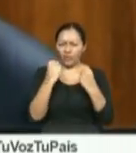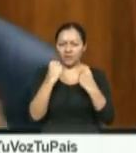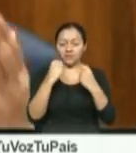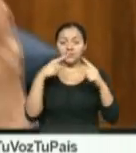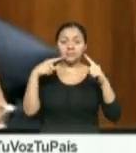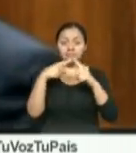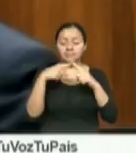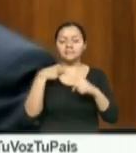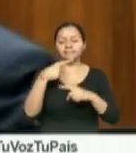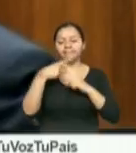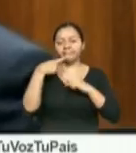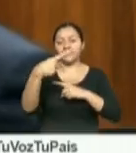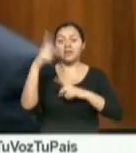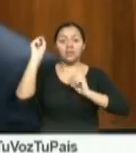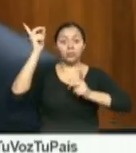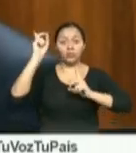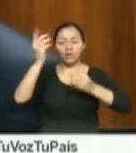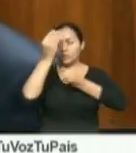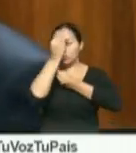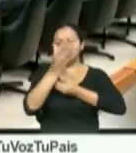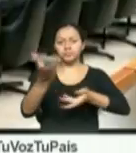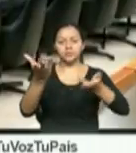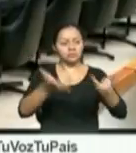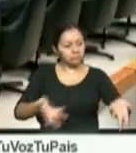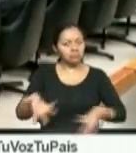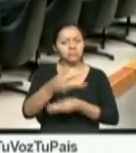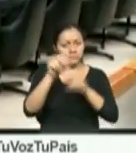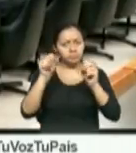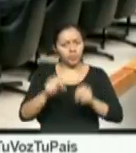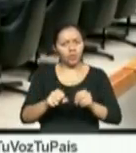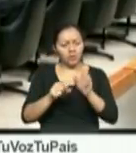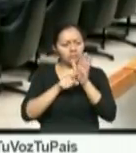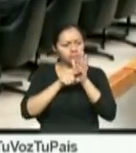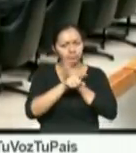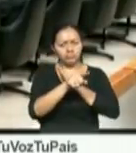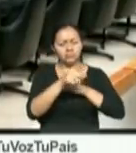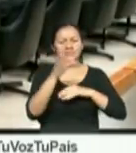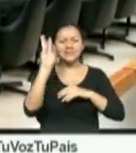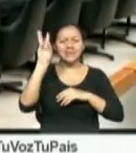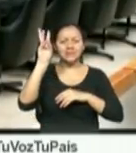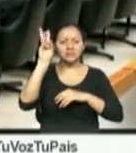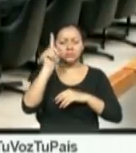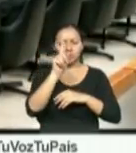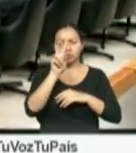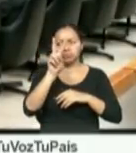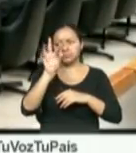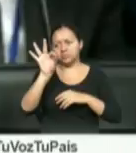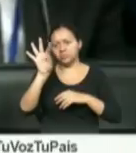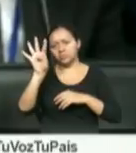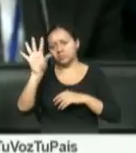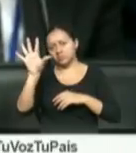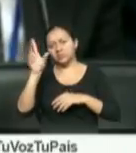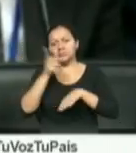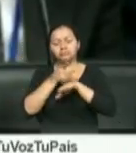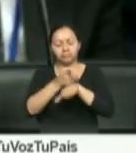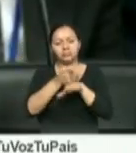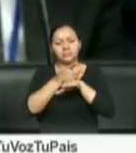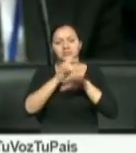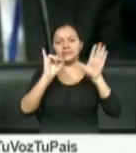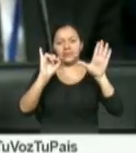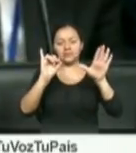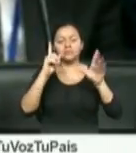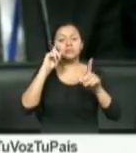a tan solo unos días de que el régimen de Kim Jong-un pueda lanzar su sexto ensayo nuclear aprovechando los actos de celebración del fundador